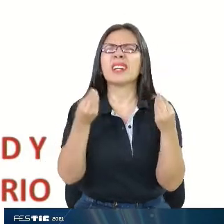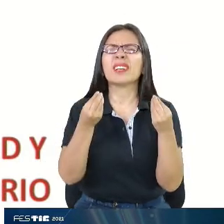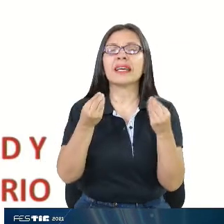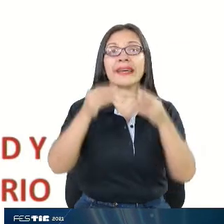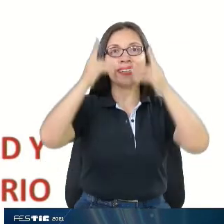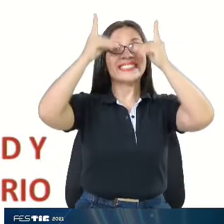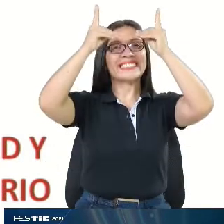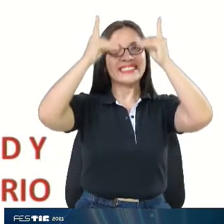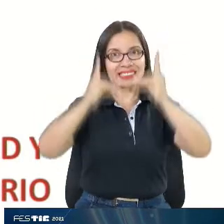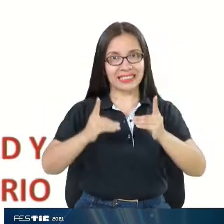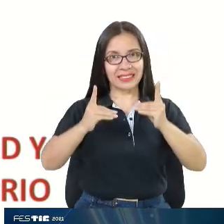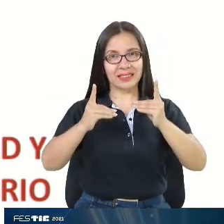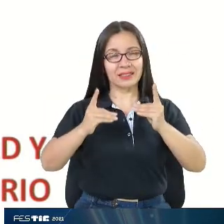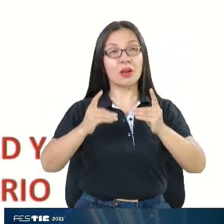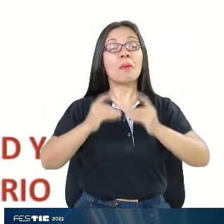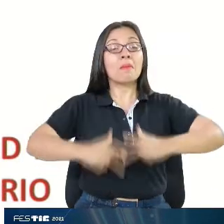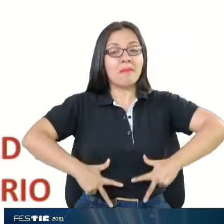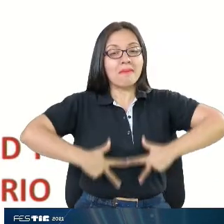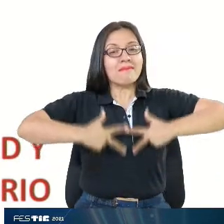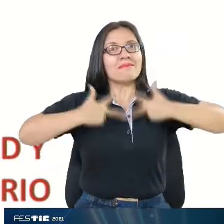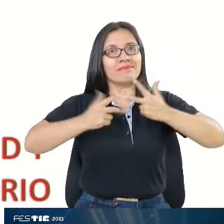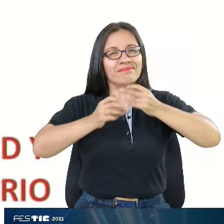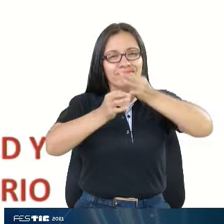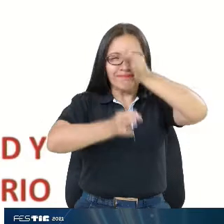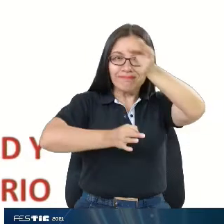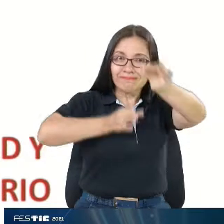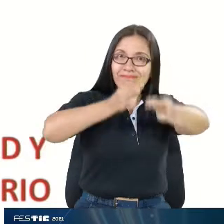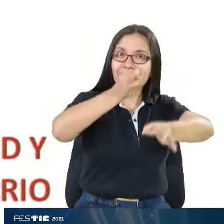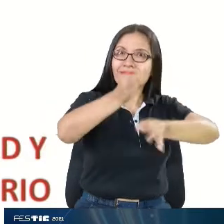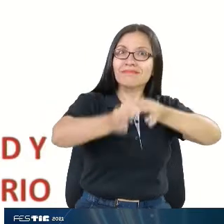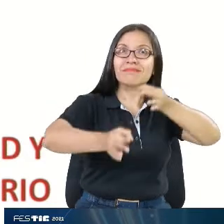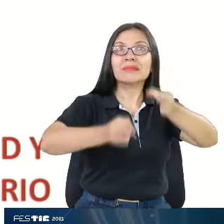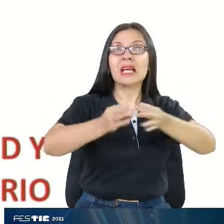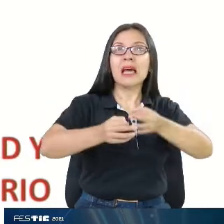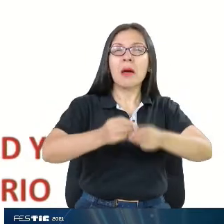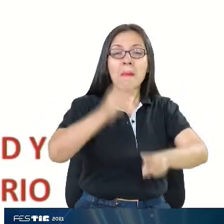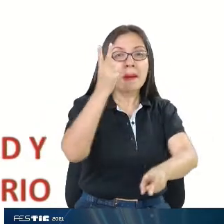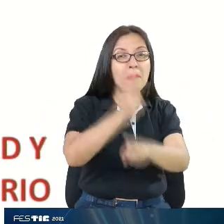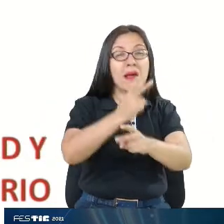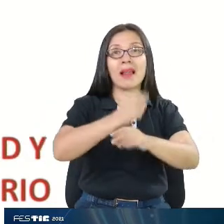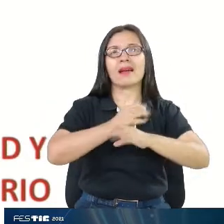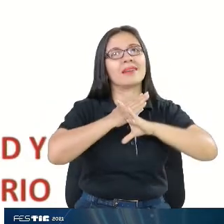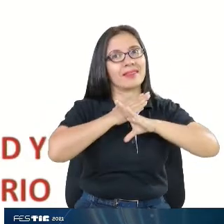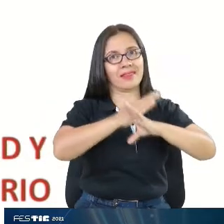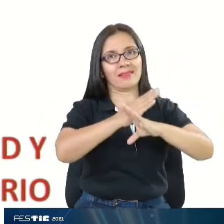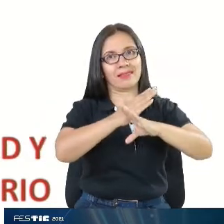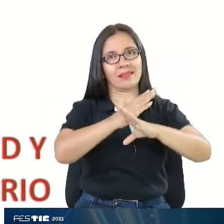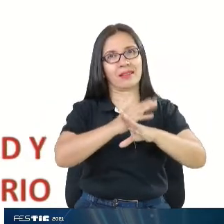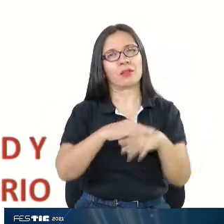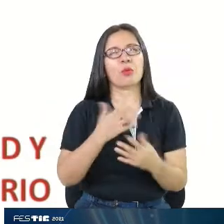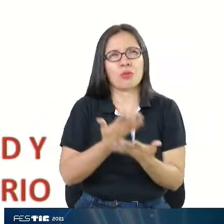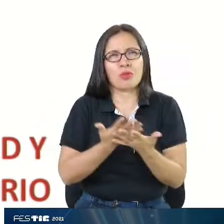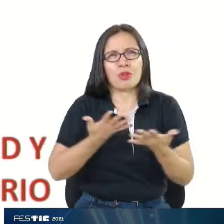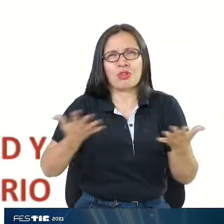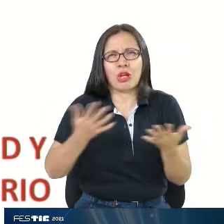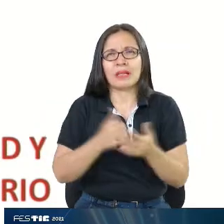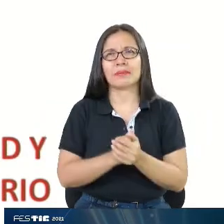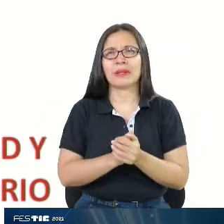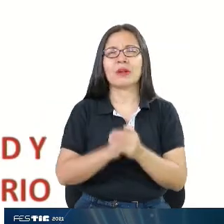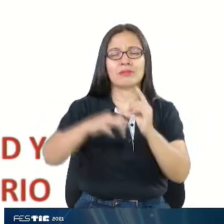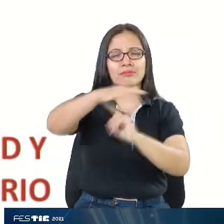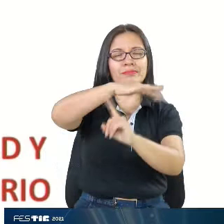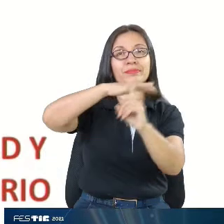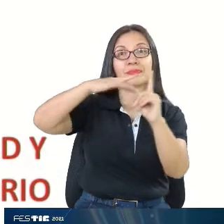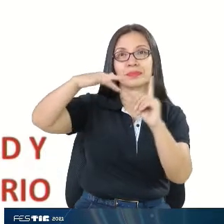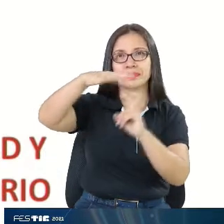salvaguardar la vida en los territorios anticipando la ocurrencia de un evento asociado a desastres socionaturales.